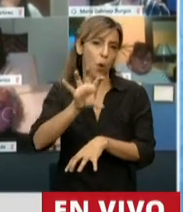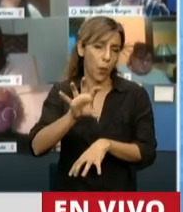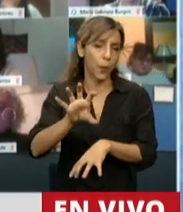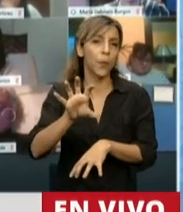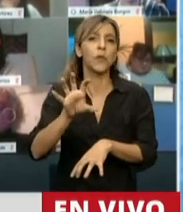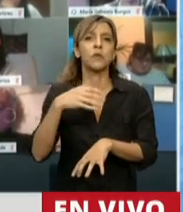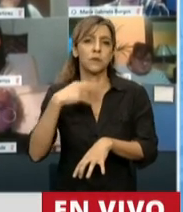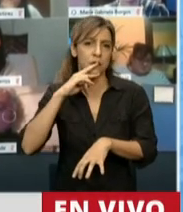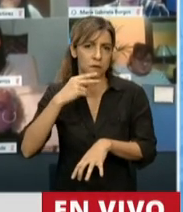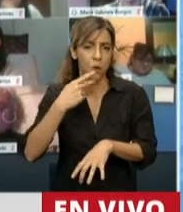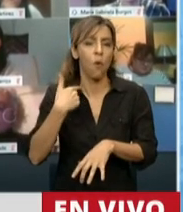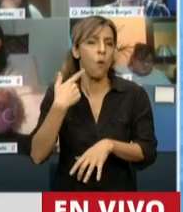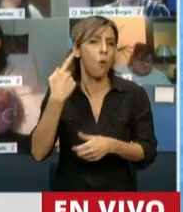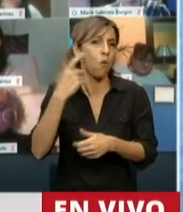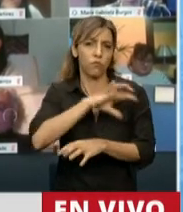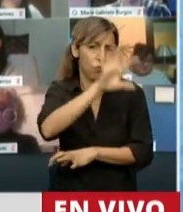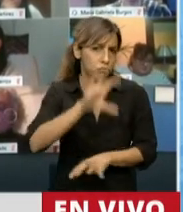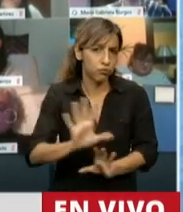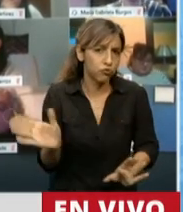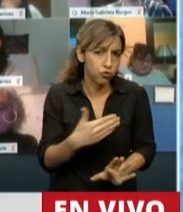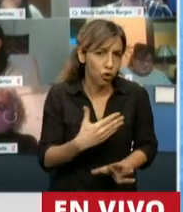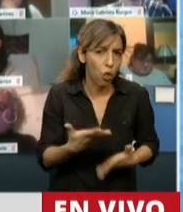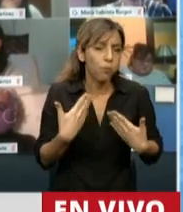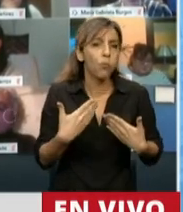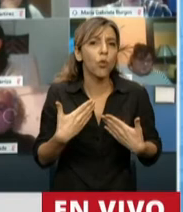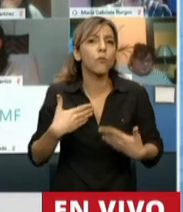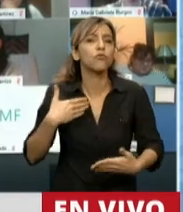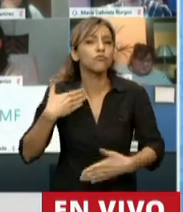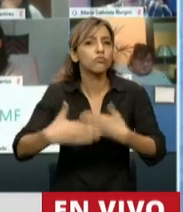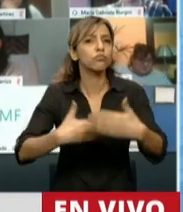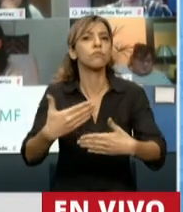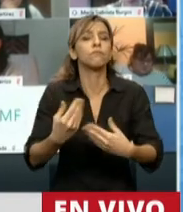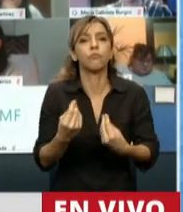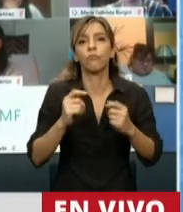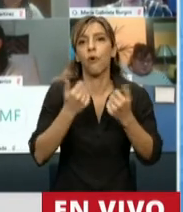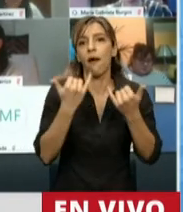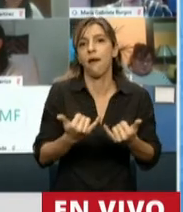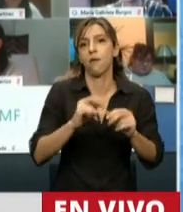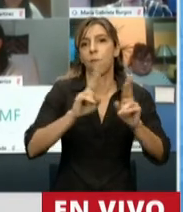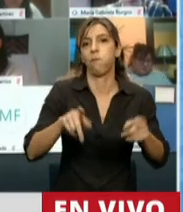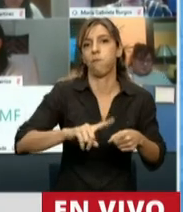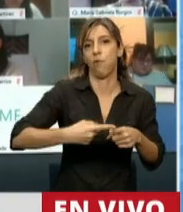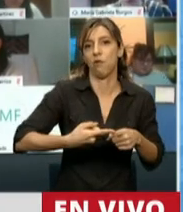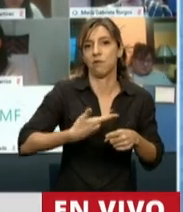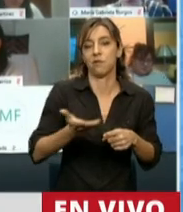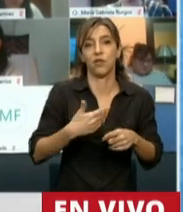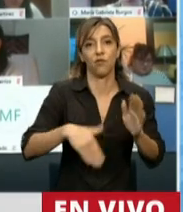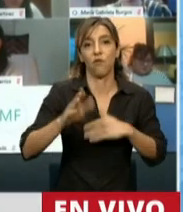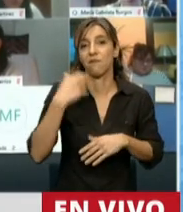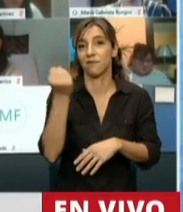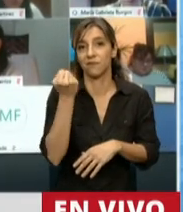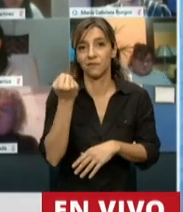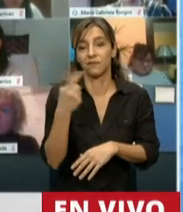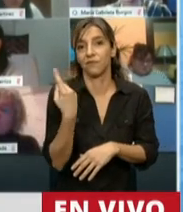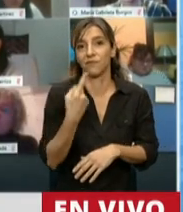poder continuar llevando adelante políticas que tengan que ver con cuidar el empleo. Voy